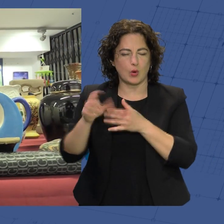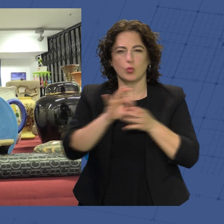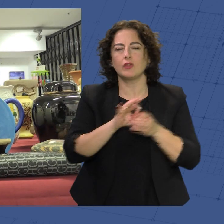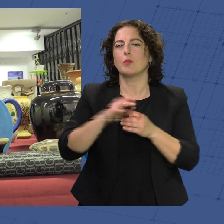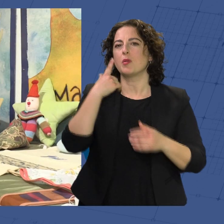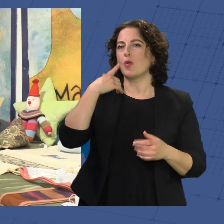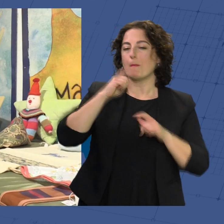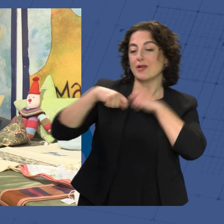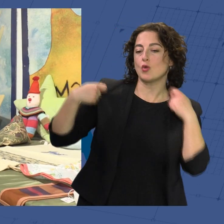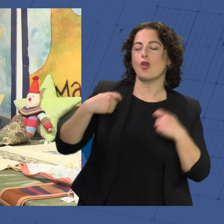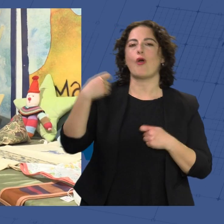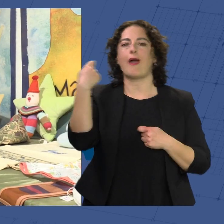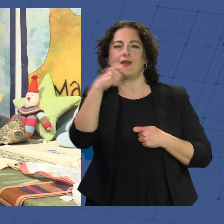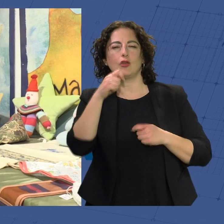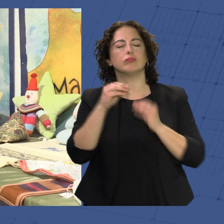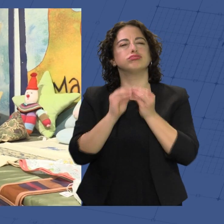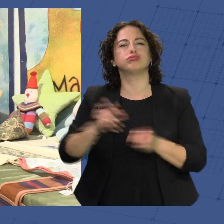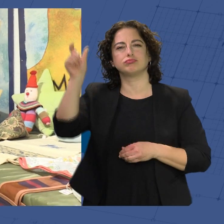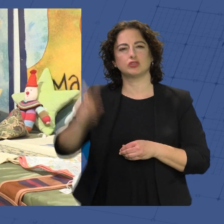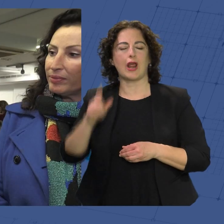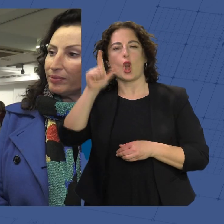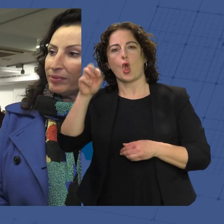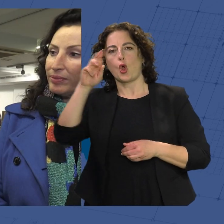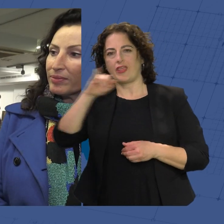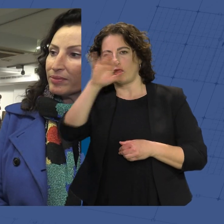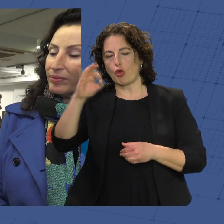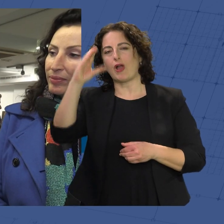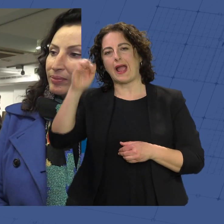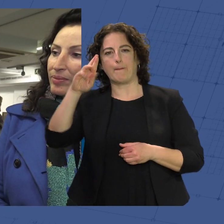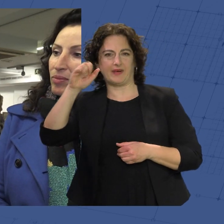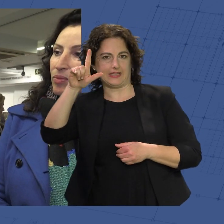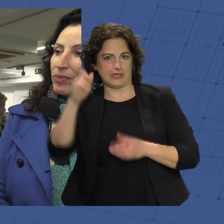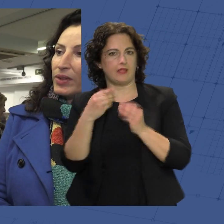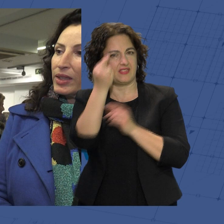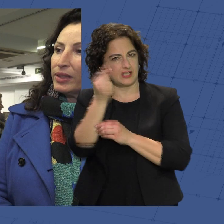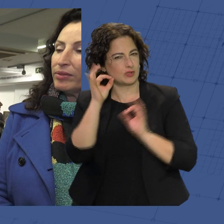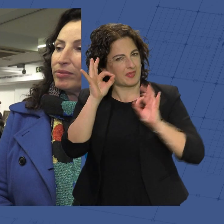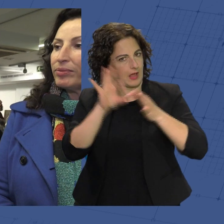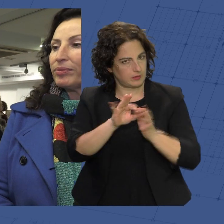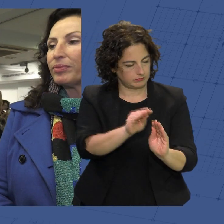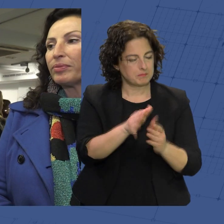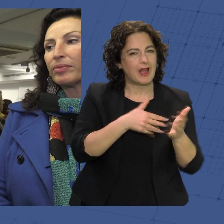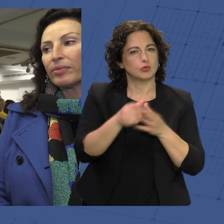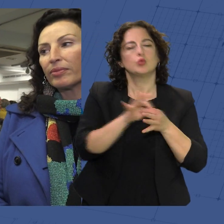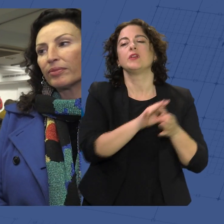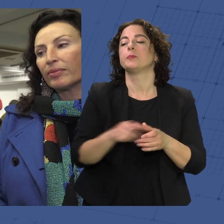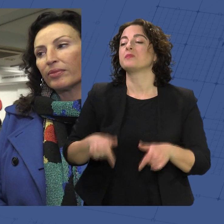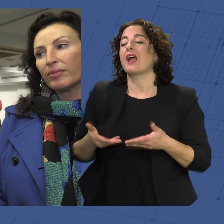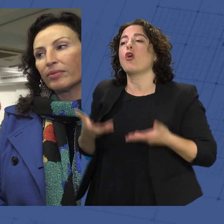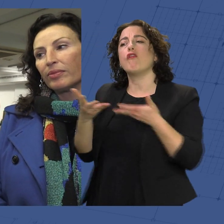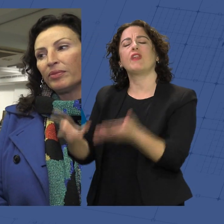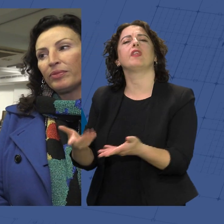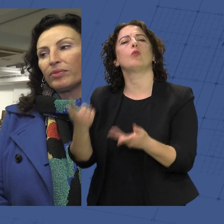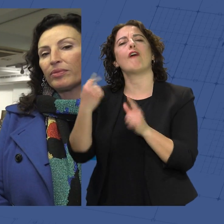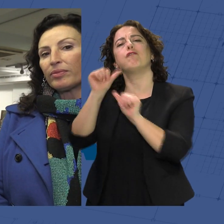y abanicos diseñados por Lorenzo Caprile para Manos Unidas. Lo que tratamos con este mercadillo es ofrecer una manera distinta, una